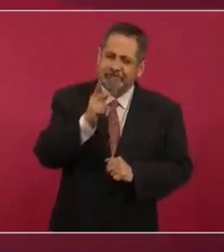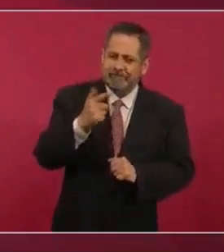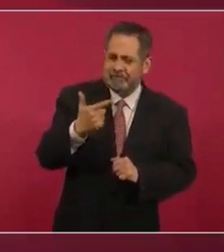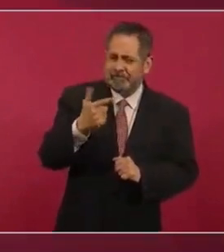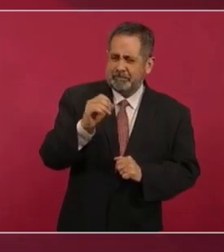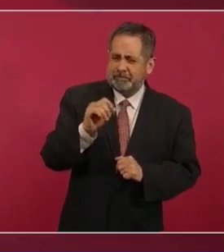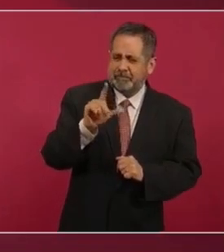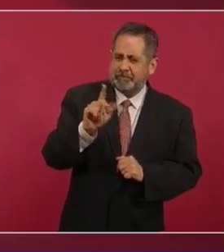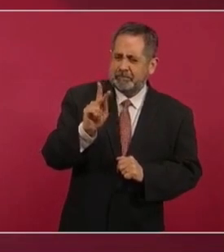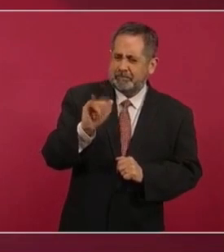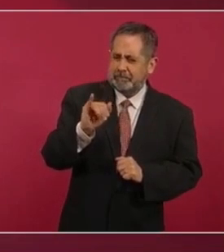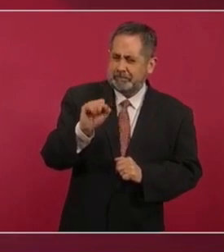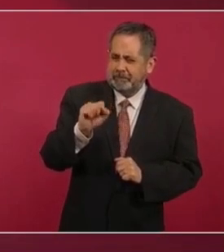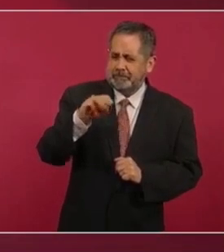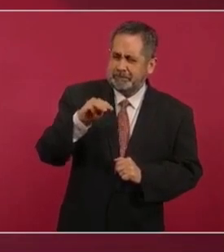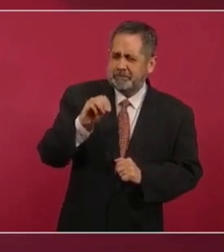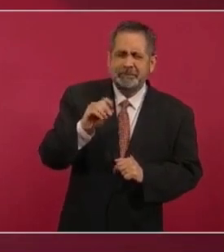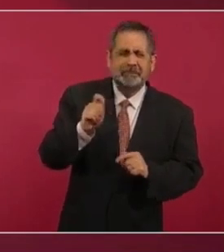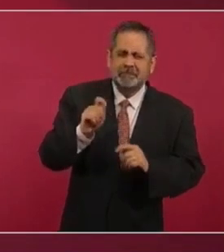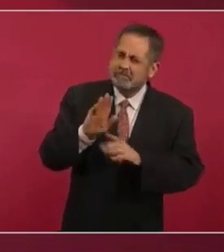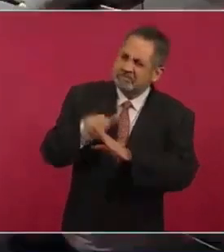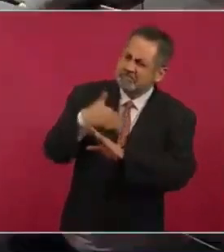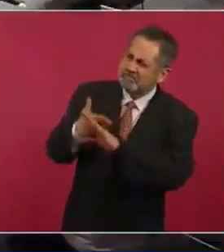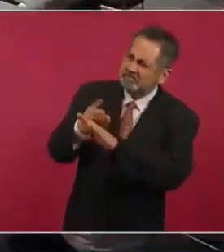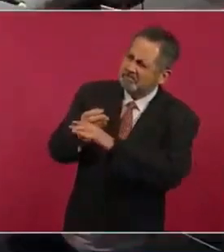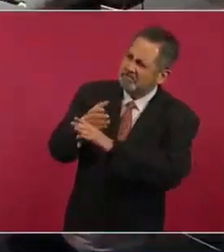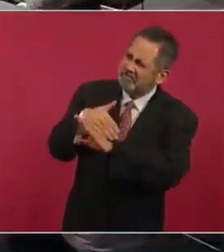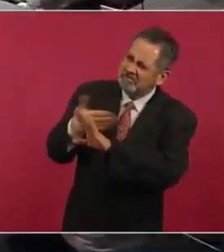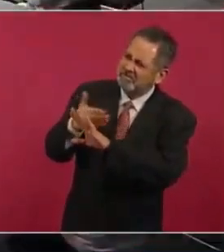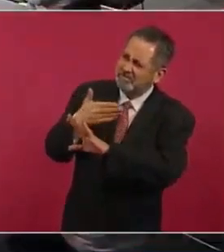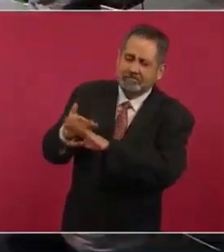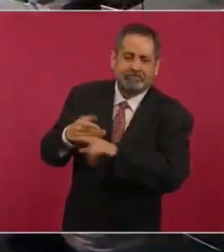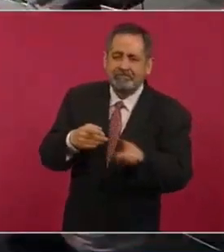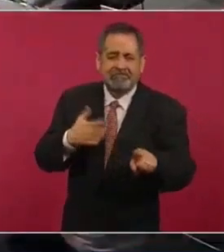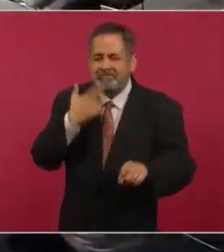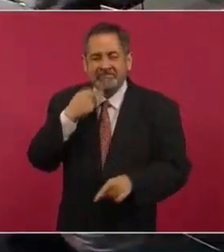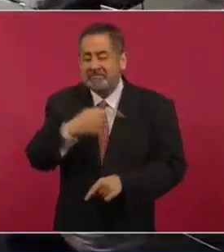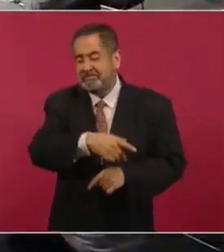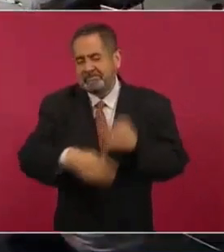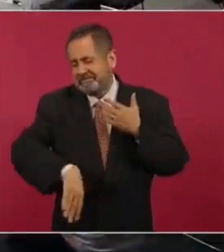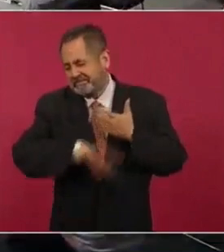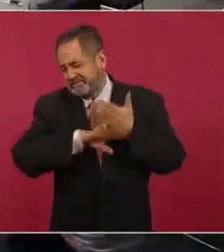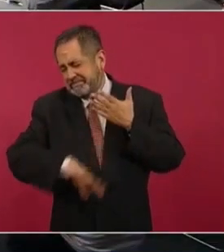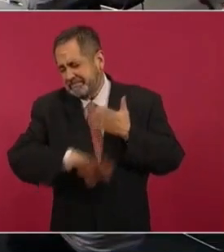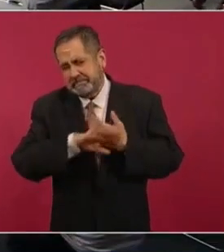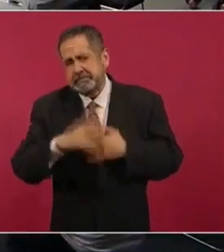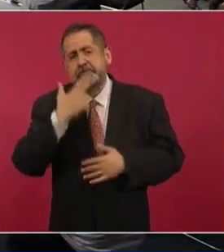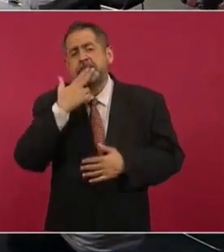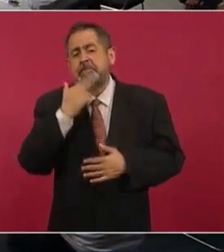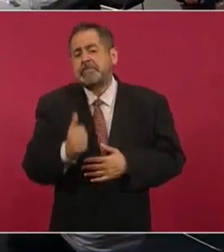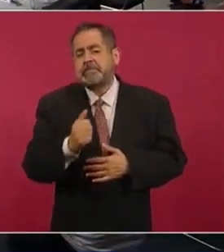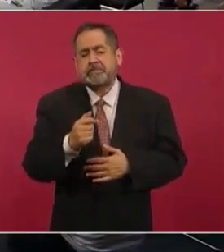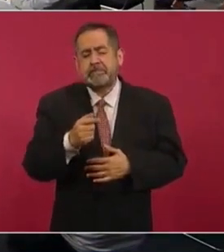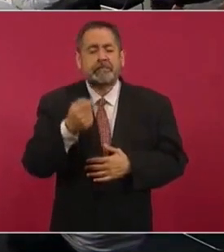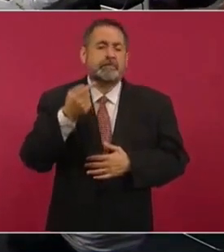no les ha funcionado ni les va a funcionar, pero es muy interesante